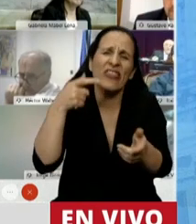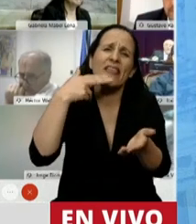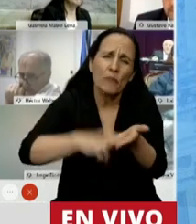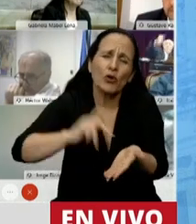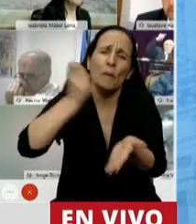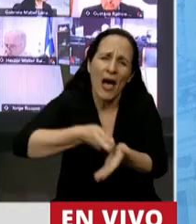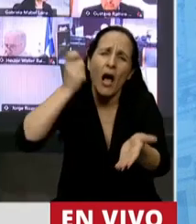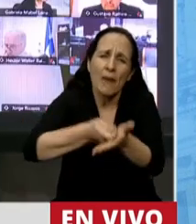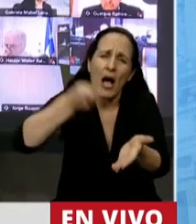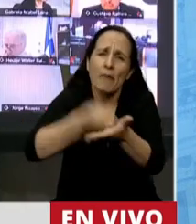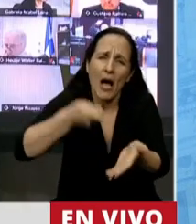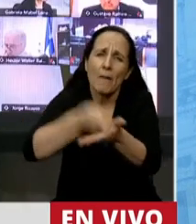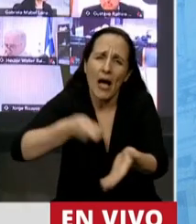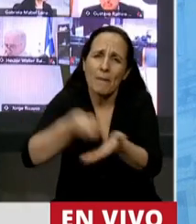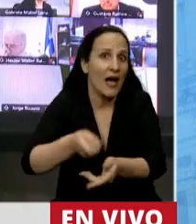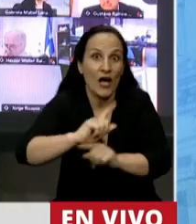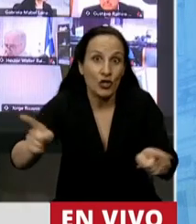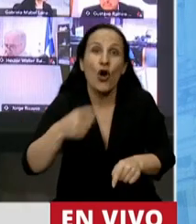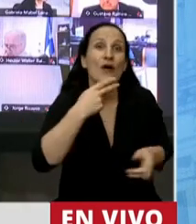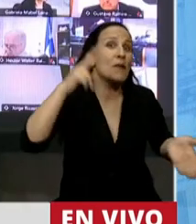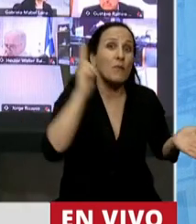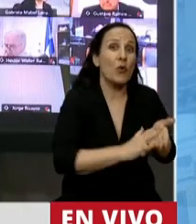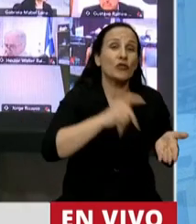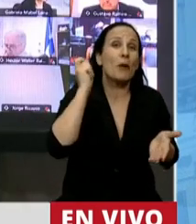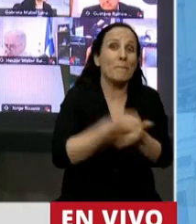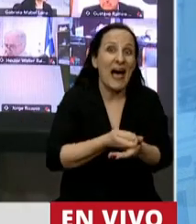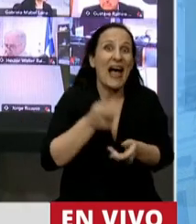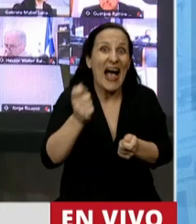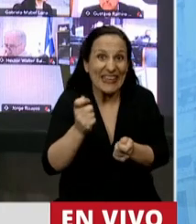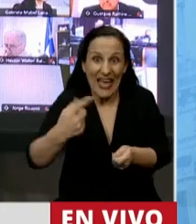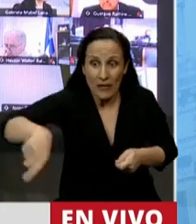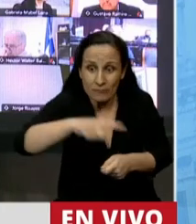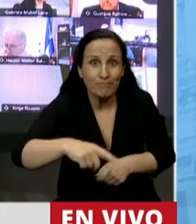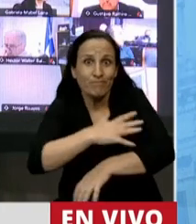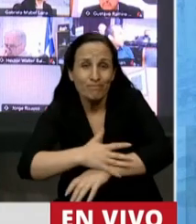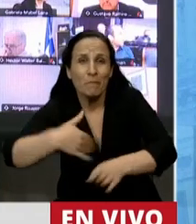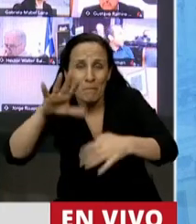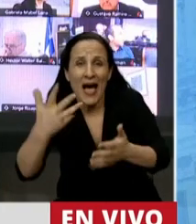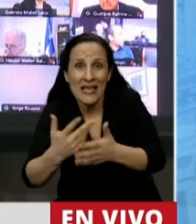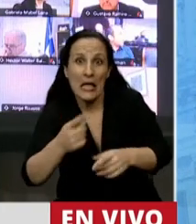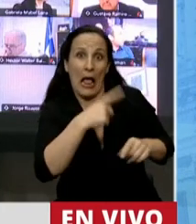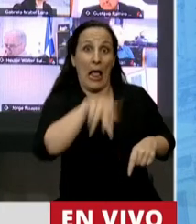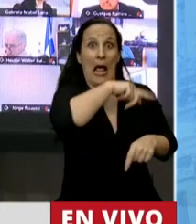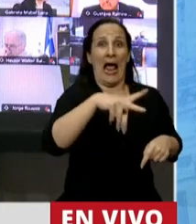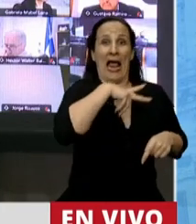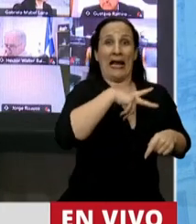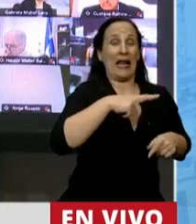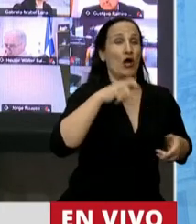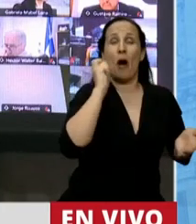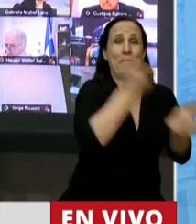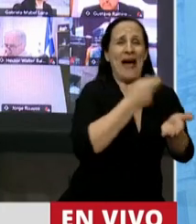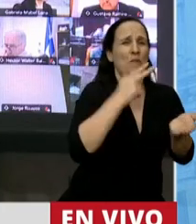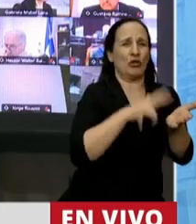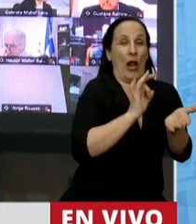impuestos. Porque en Argentina los impuestos los pagamos los que estamos abajo y los que están arriba evaden.